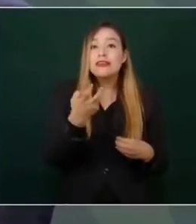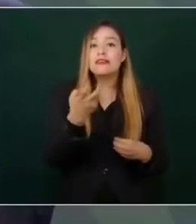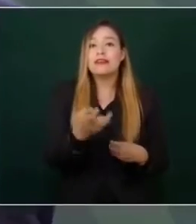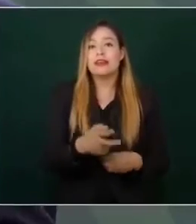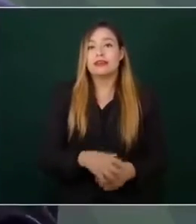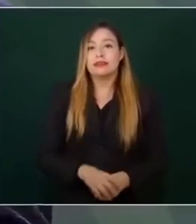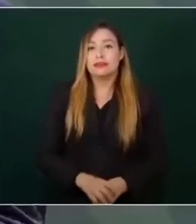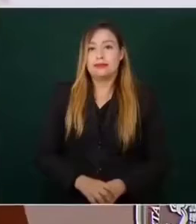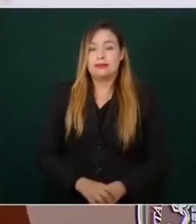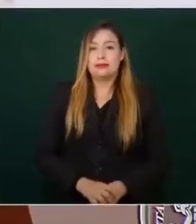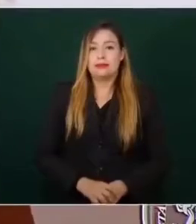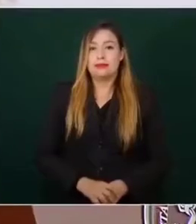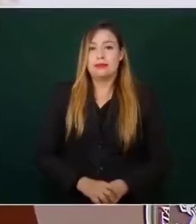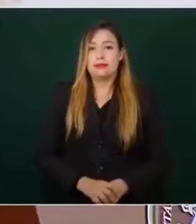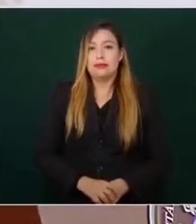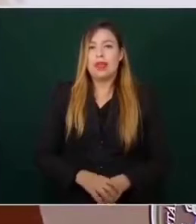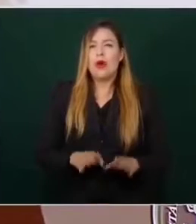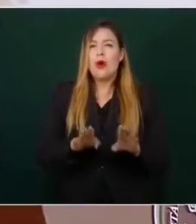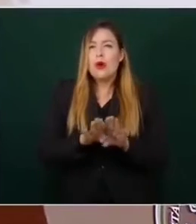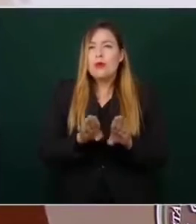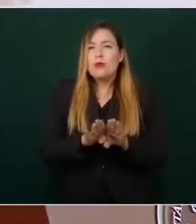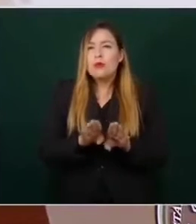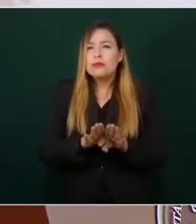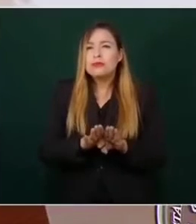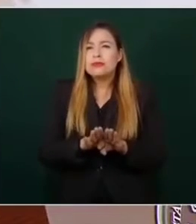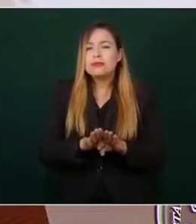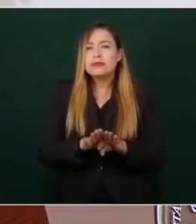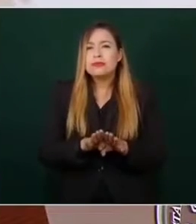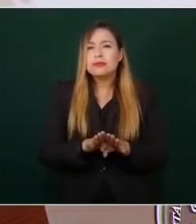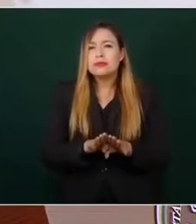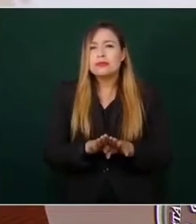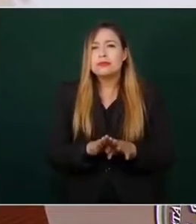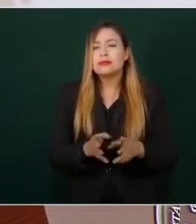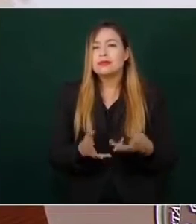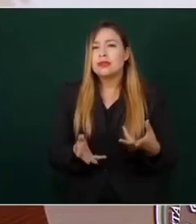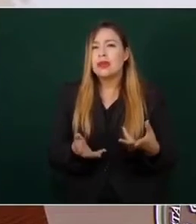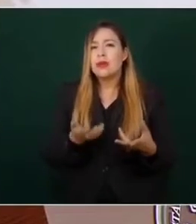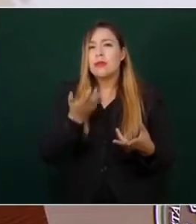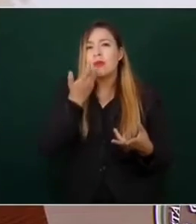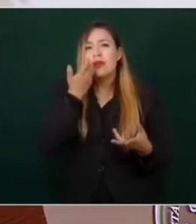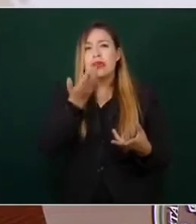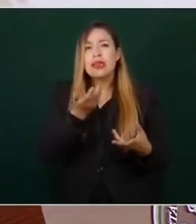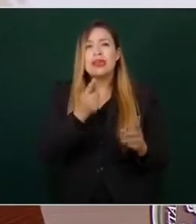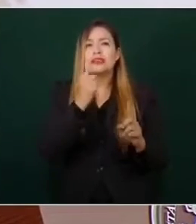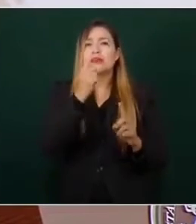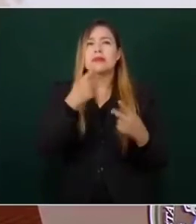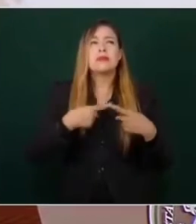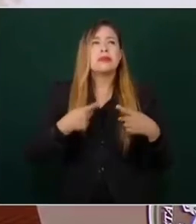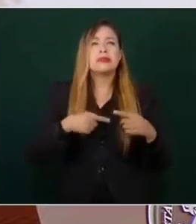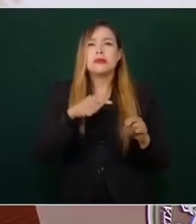¿Cómo vamos a querer que alguien pierda la vida?